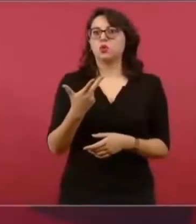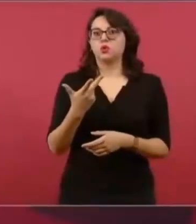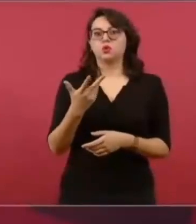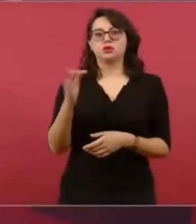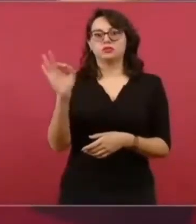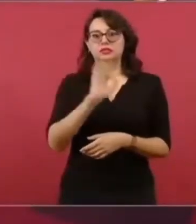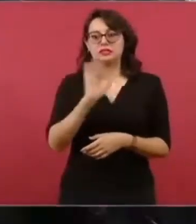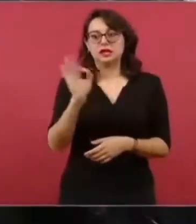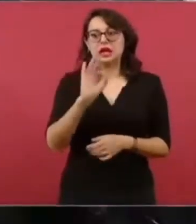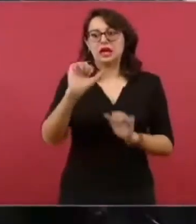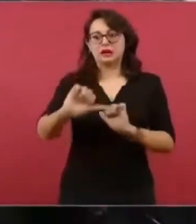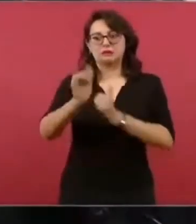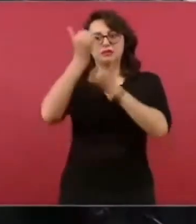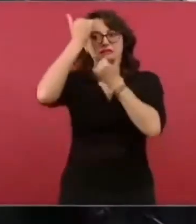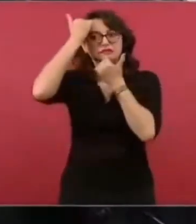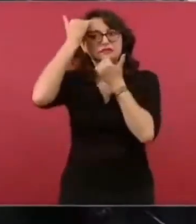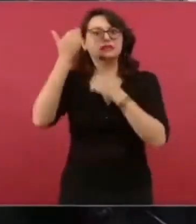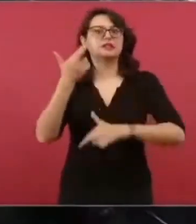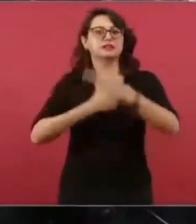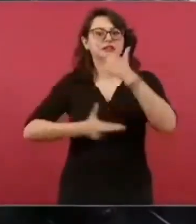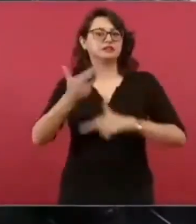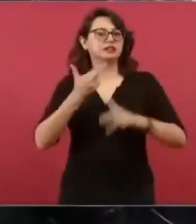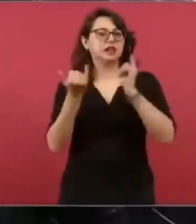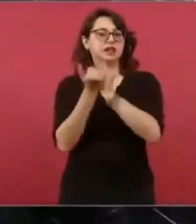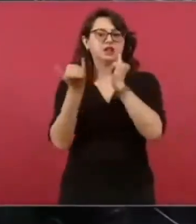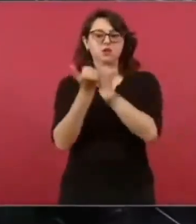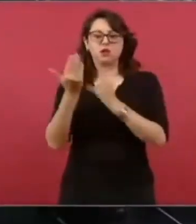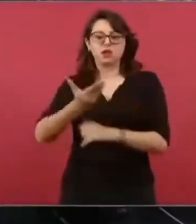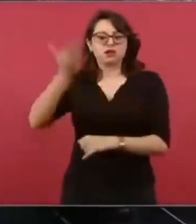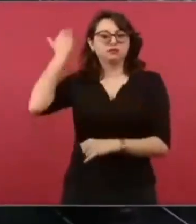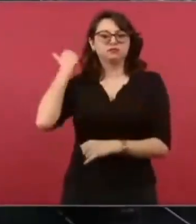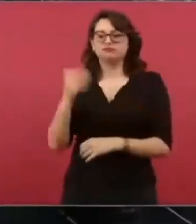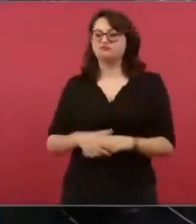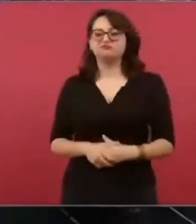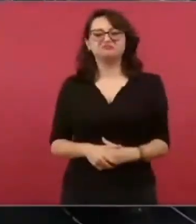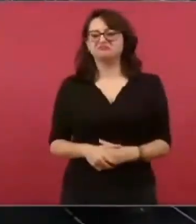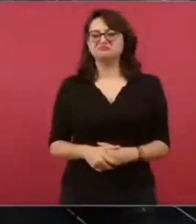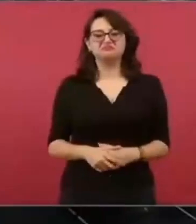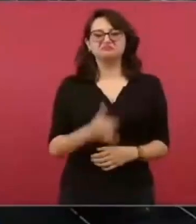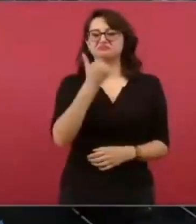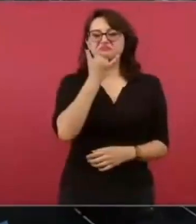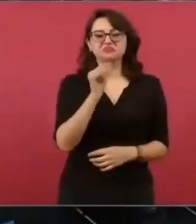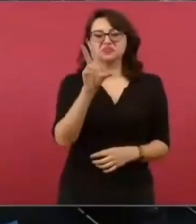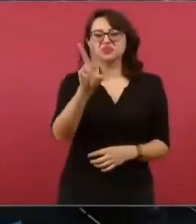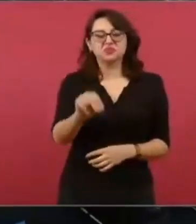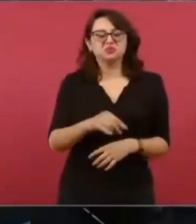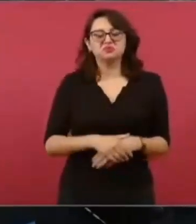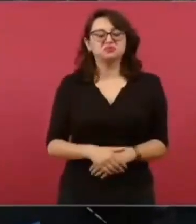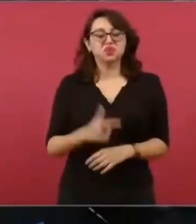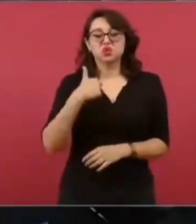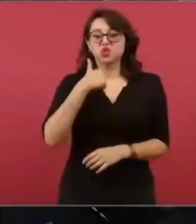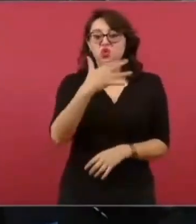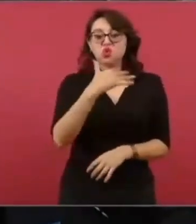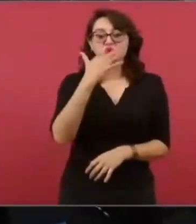No. No tolero la corrupción. Es cero corrupción.